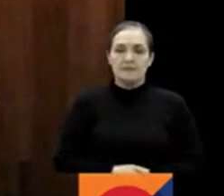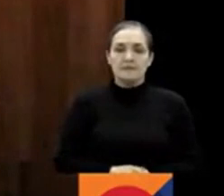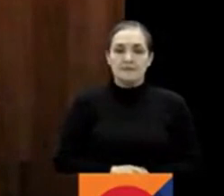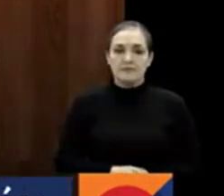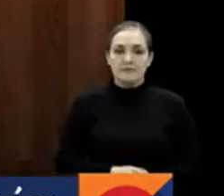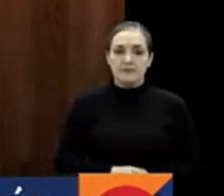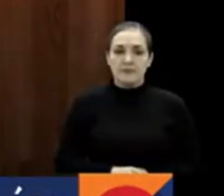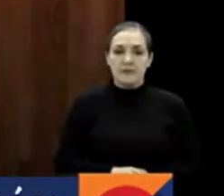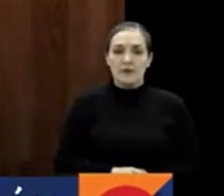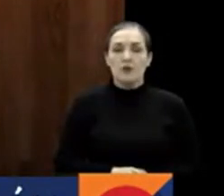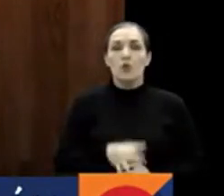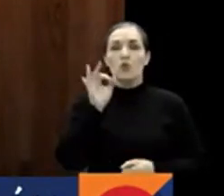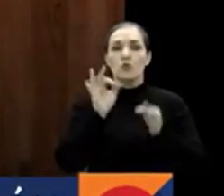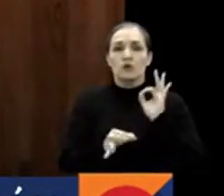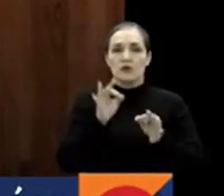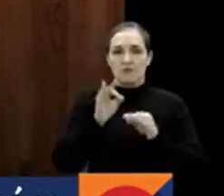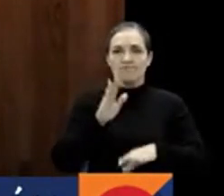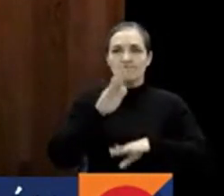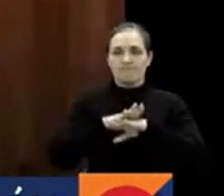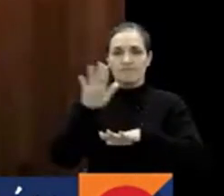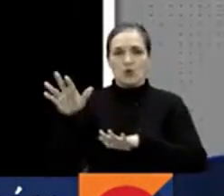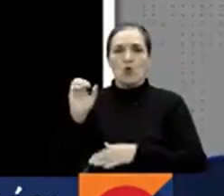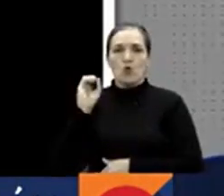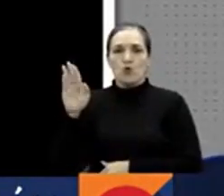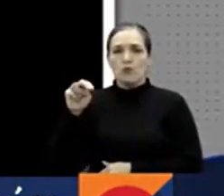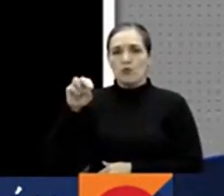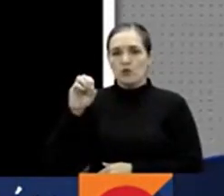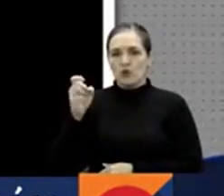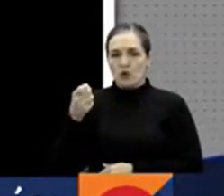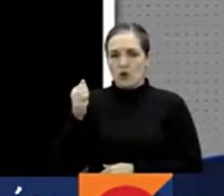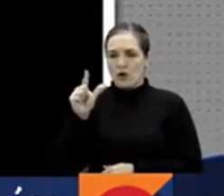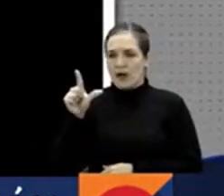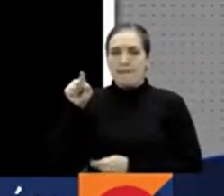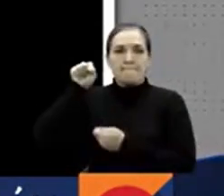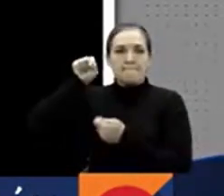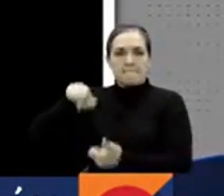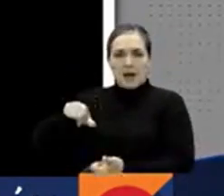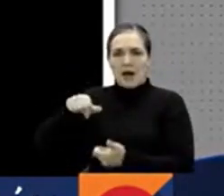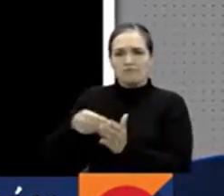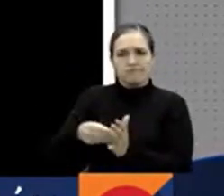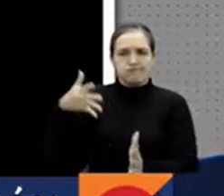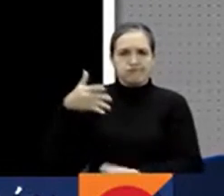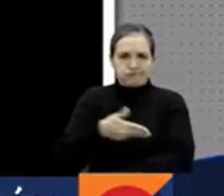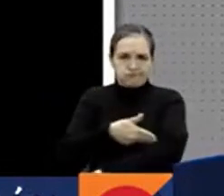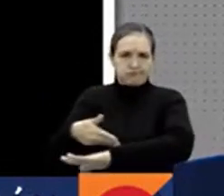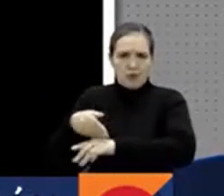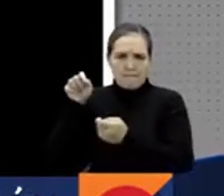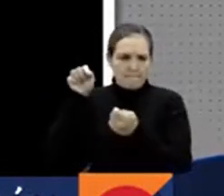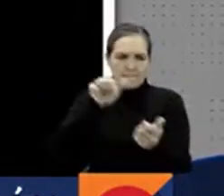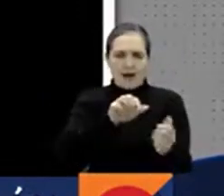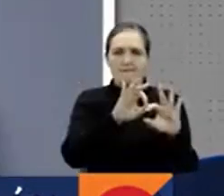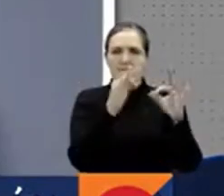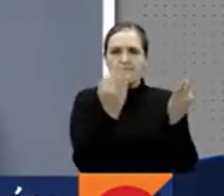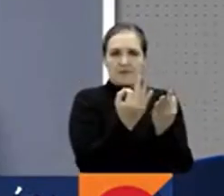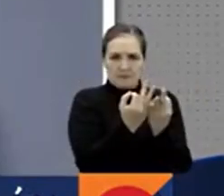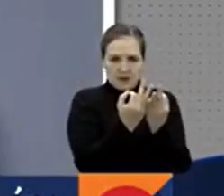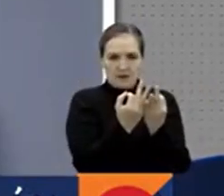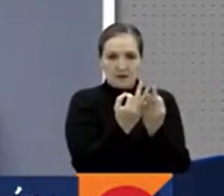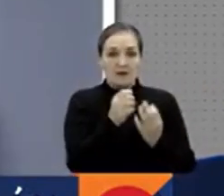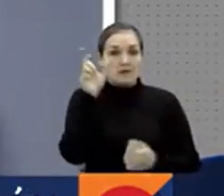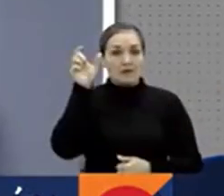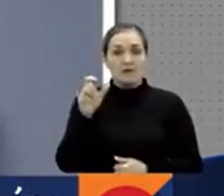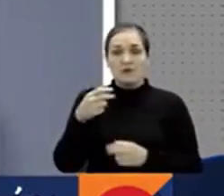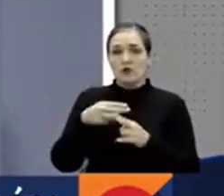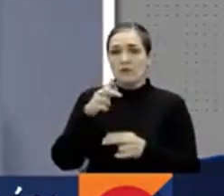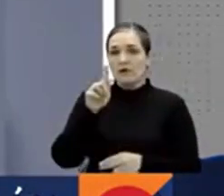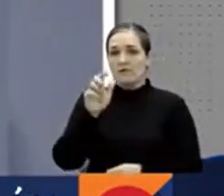circuito de Bogotá condenó a la corporación Club El Nogal a pagar una millonaria suma de dinero a los familiares de Fernando Campos Gianelli. De acuerdo con